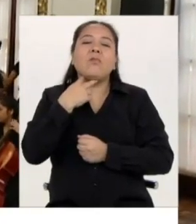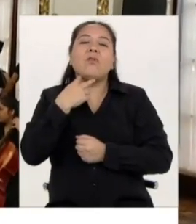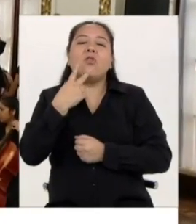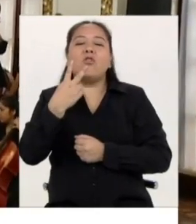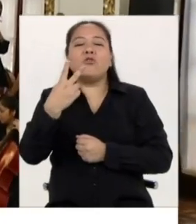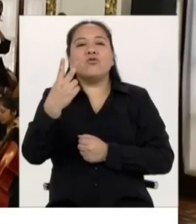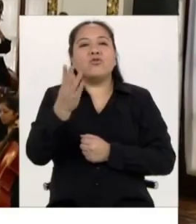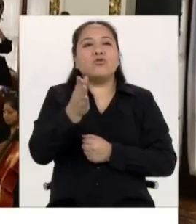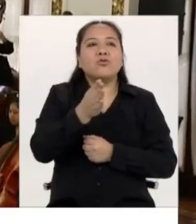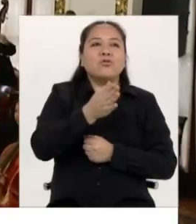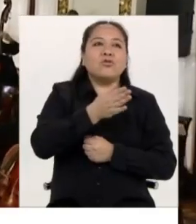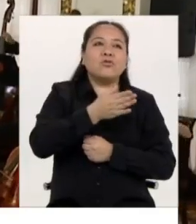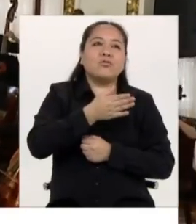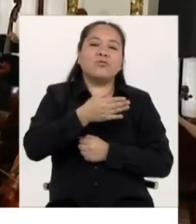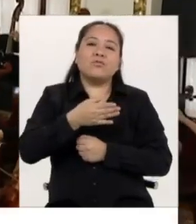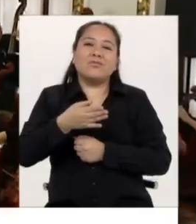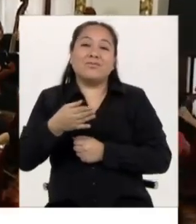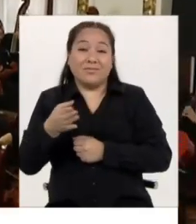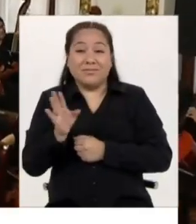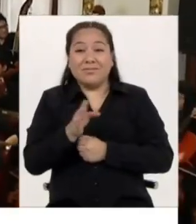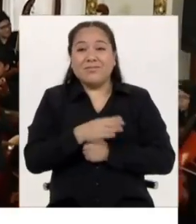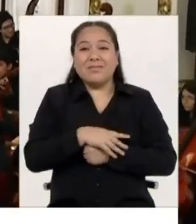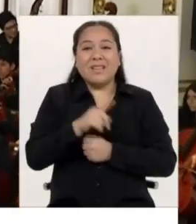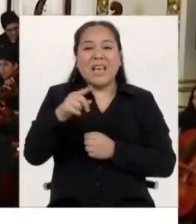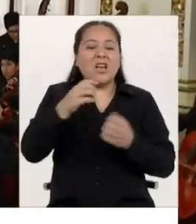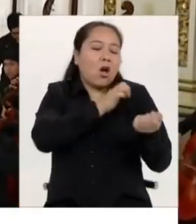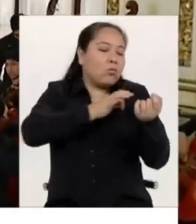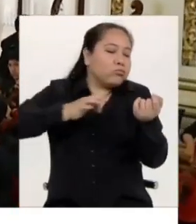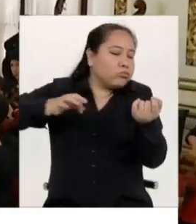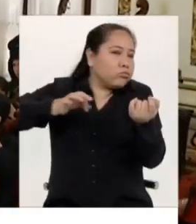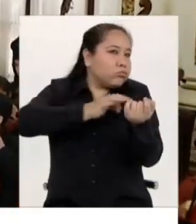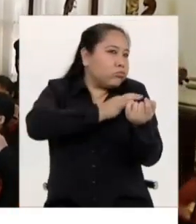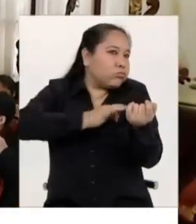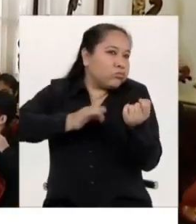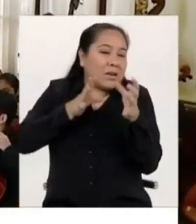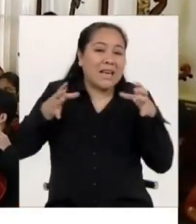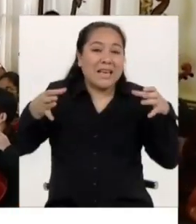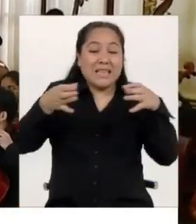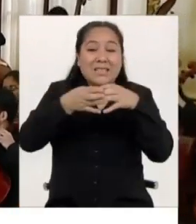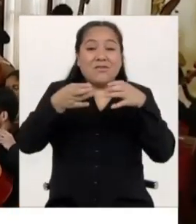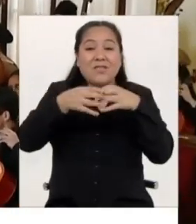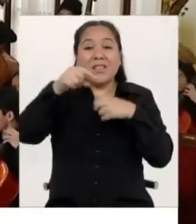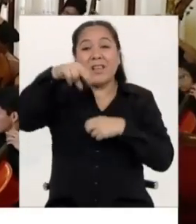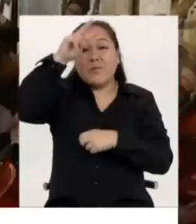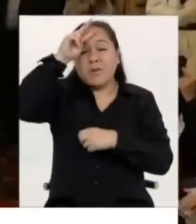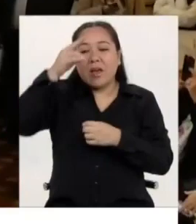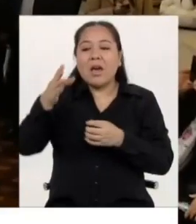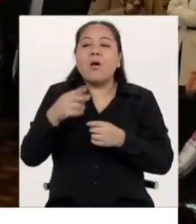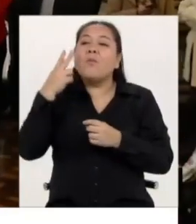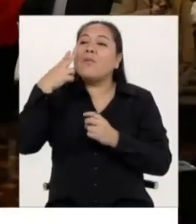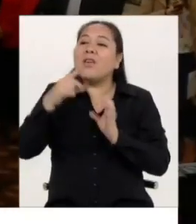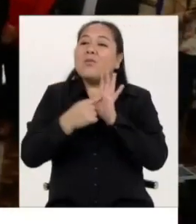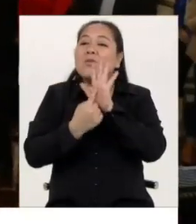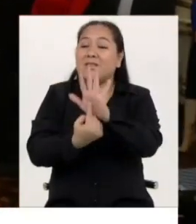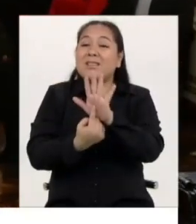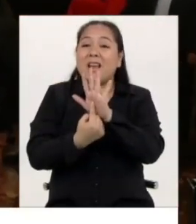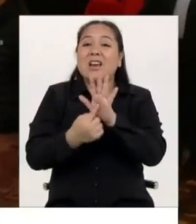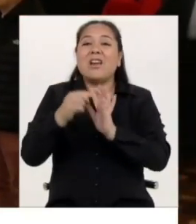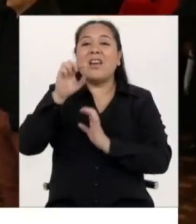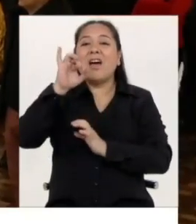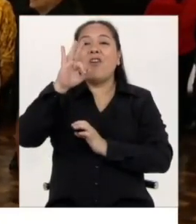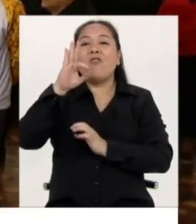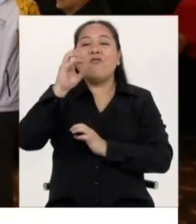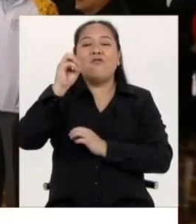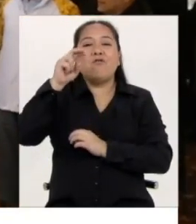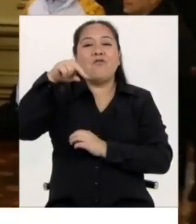Al son de Mi viejo San Juan, Juan Diego Flores y la Orquesta Sinfonía por el Perú recibieron a Luis Fonsi. Una canción que emocionó al